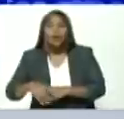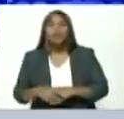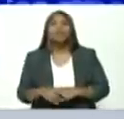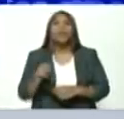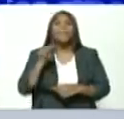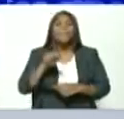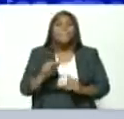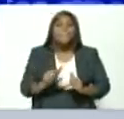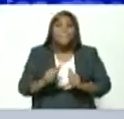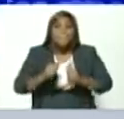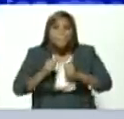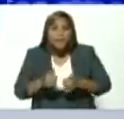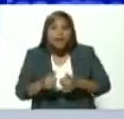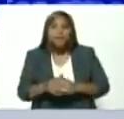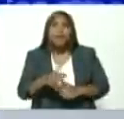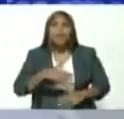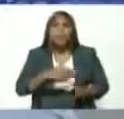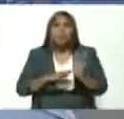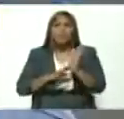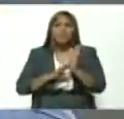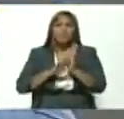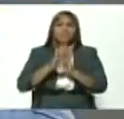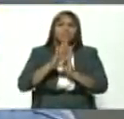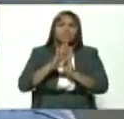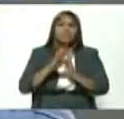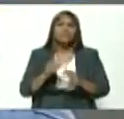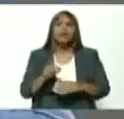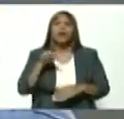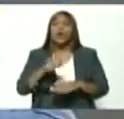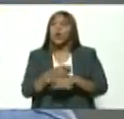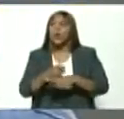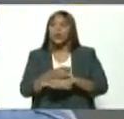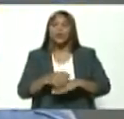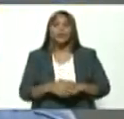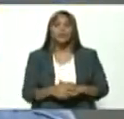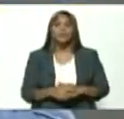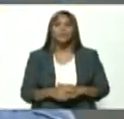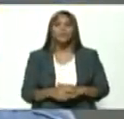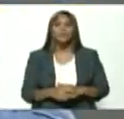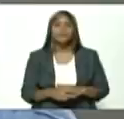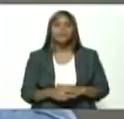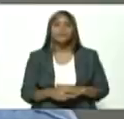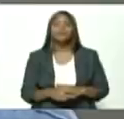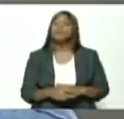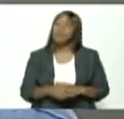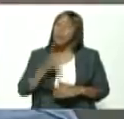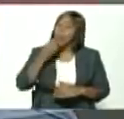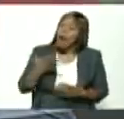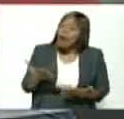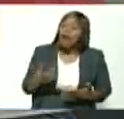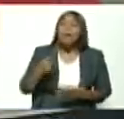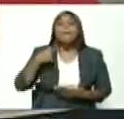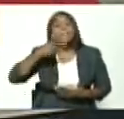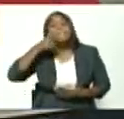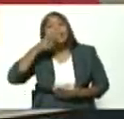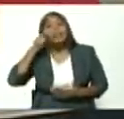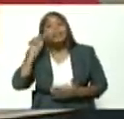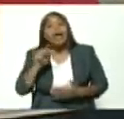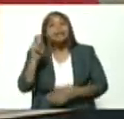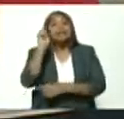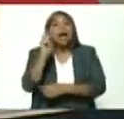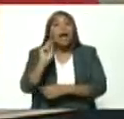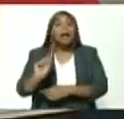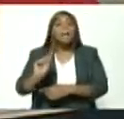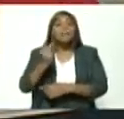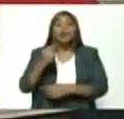allí nosotros podemos avanzar con este consejo presidencial de gobierno presidente bueno hay que estar pendiente es una de las tareas principales que